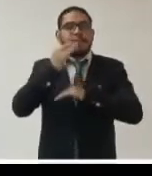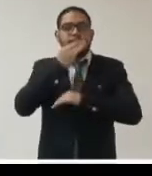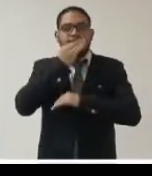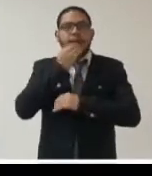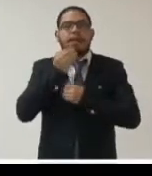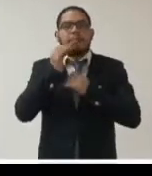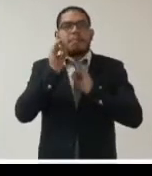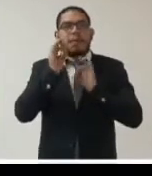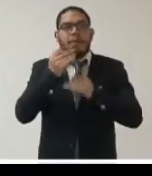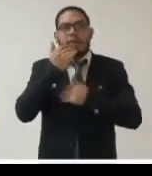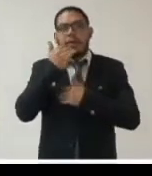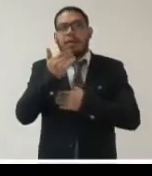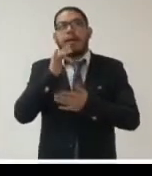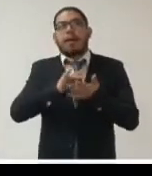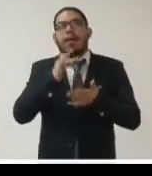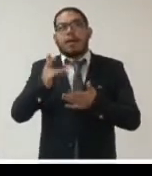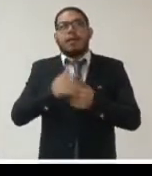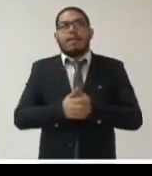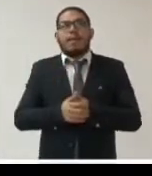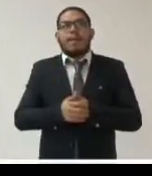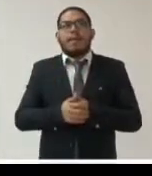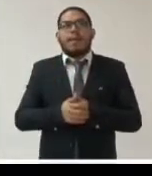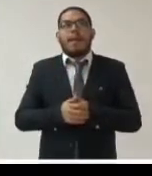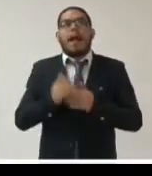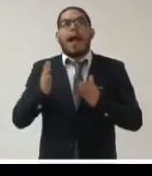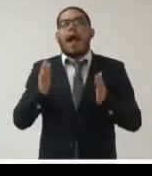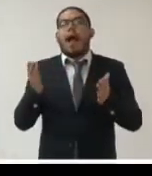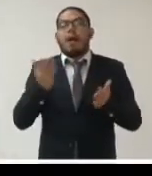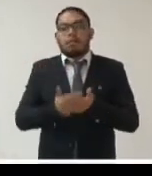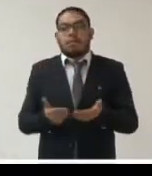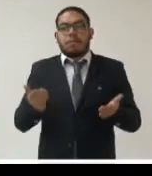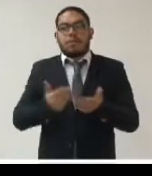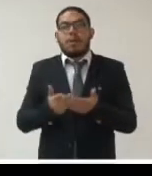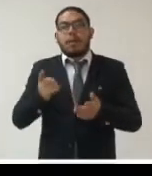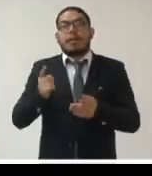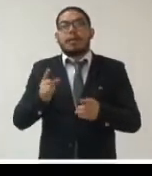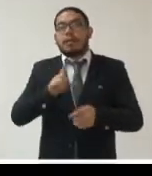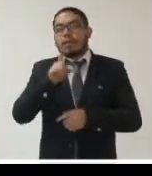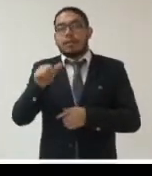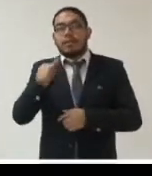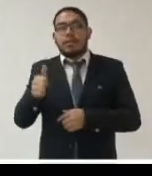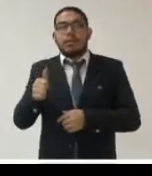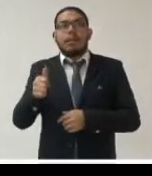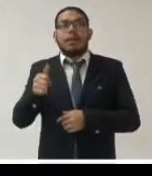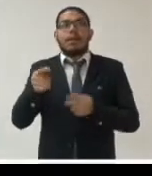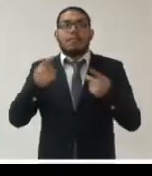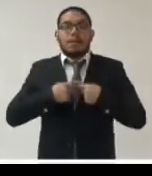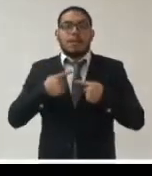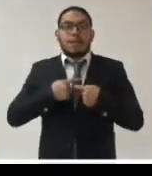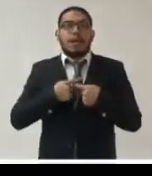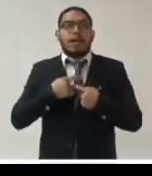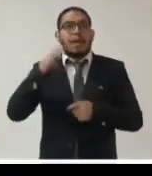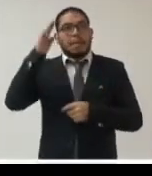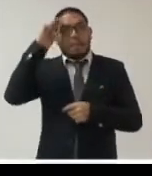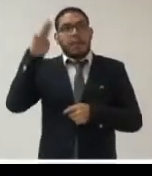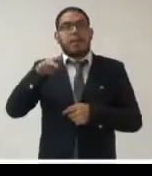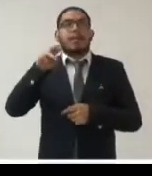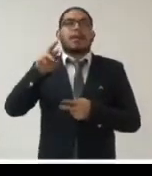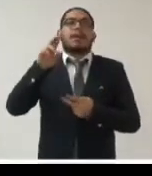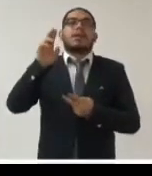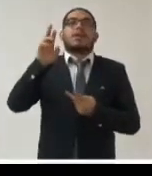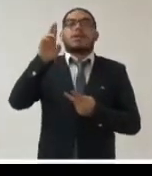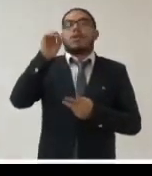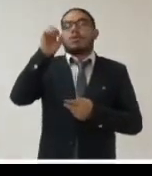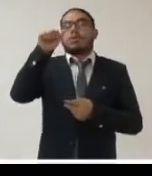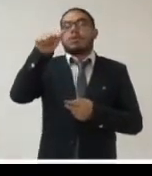agradecemos mucho damos paso a nuestro siguiente panelista si me permiten presentar a la maestra Rosa María Cruz